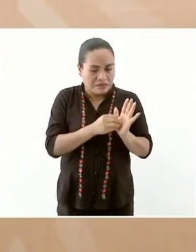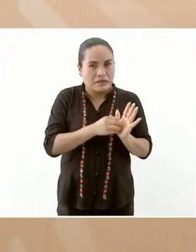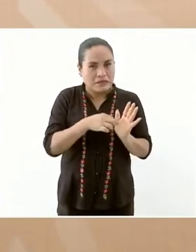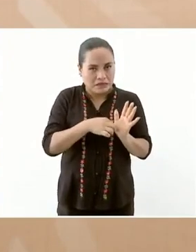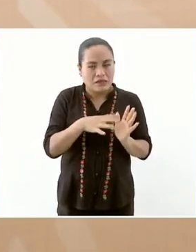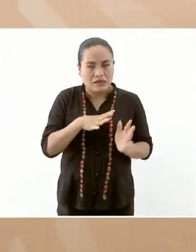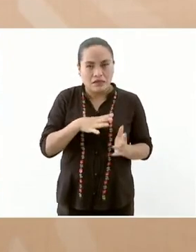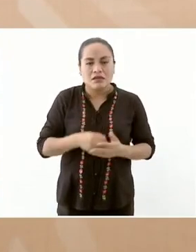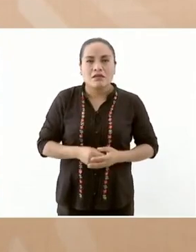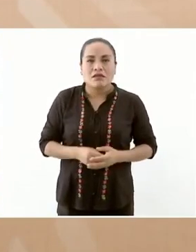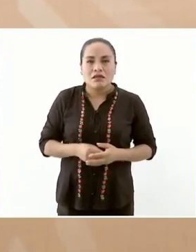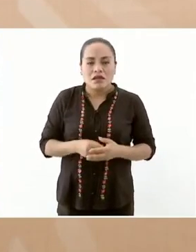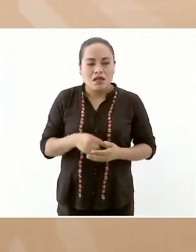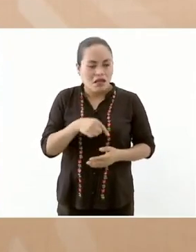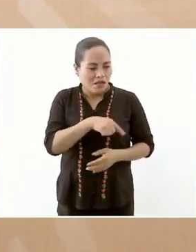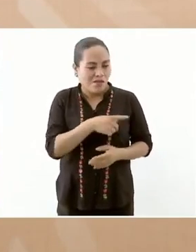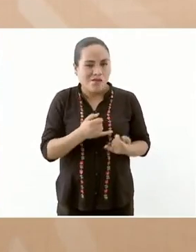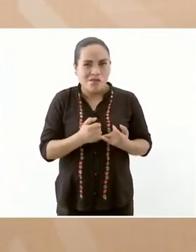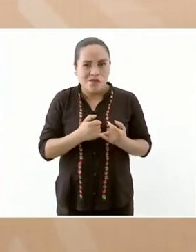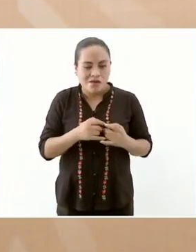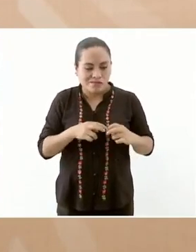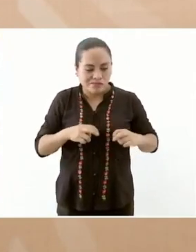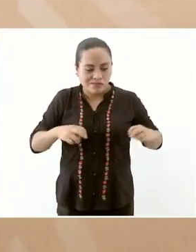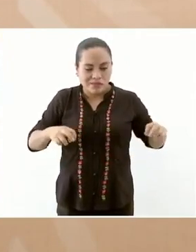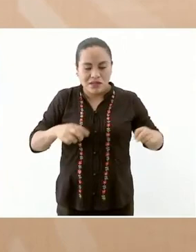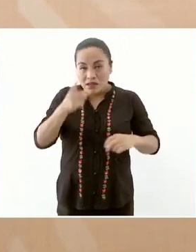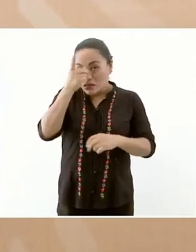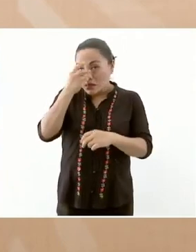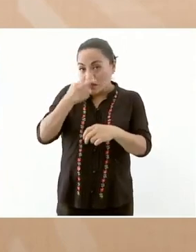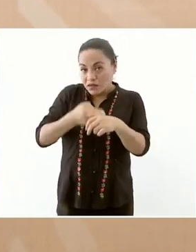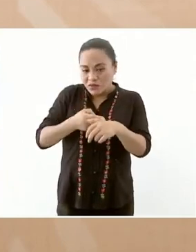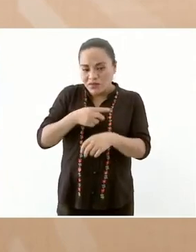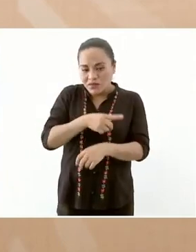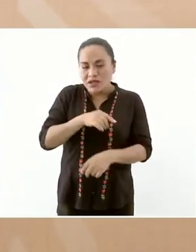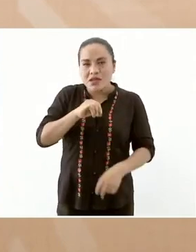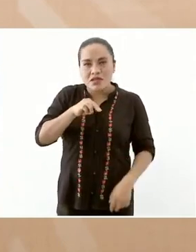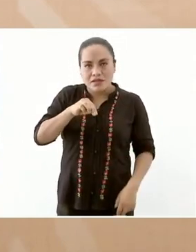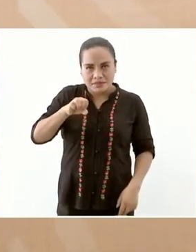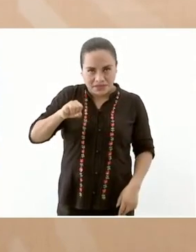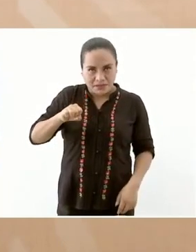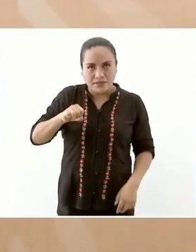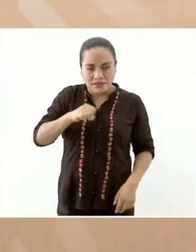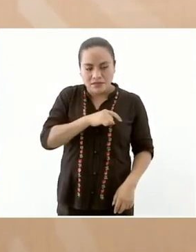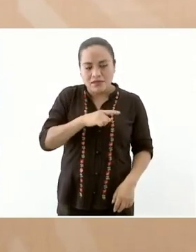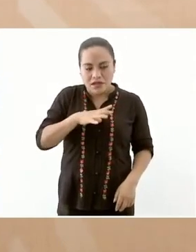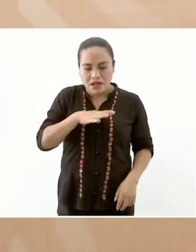está aquí con nosotros el director del seguro social y ya